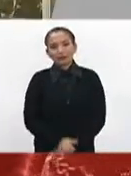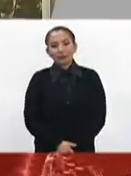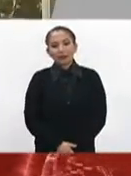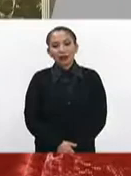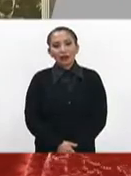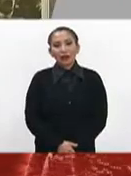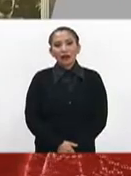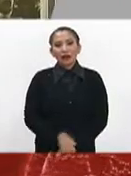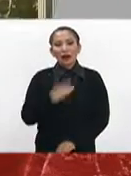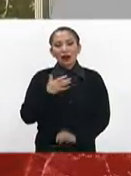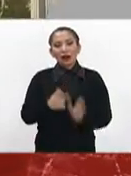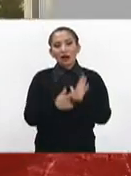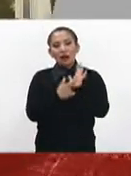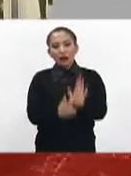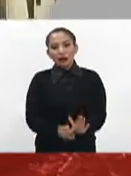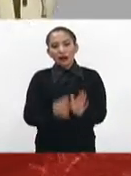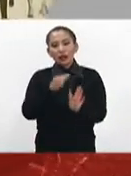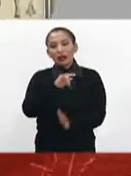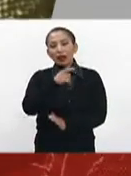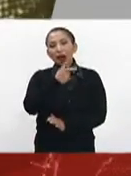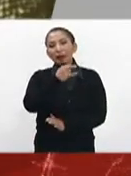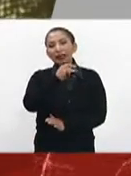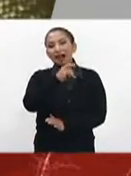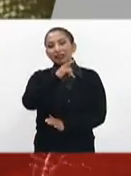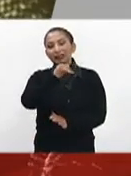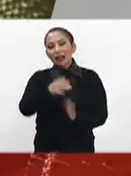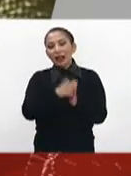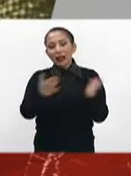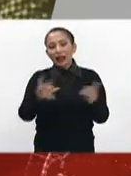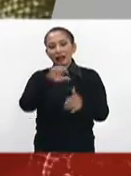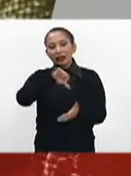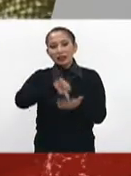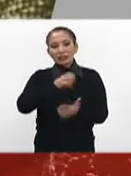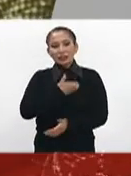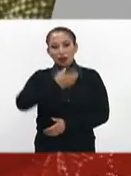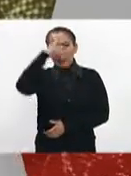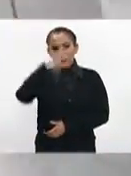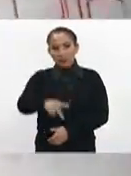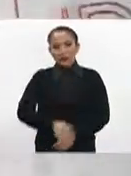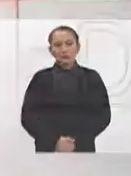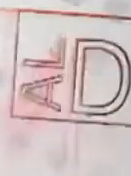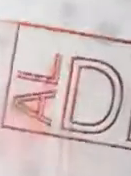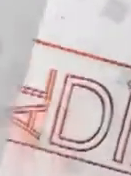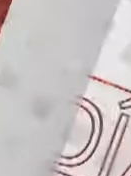Brinde en homenaje al escritor colombiano Gabriel García Márquez en el Centro Histórico de la Ciudad de México.